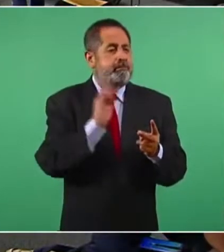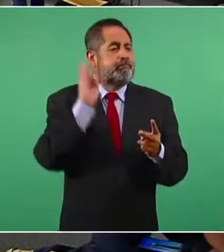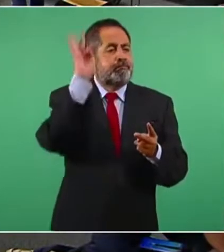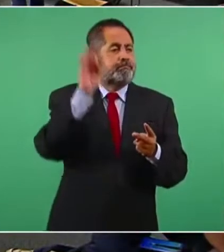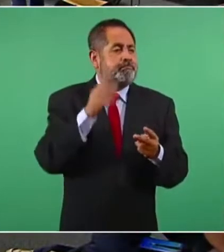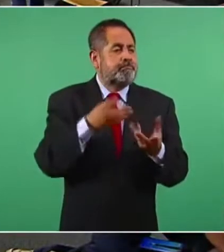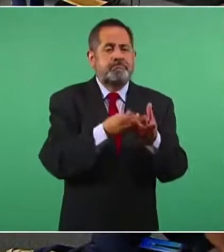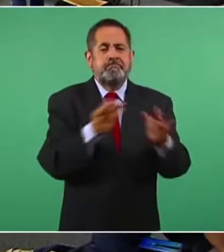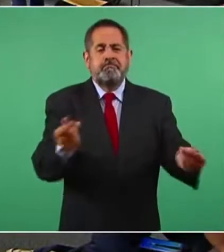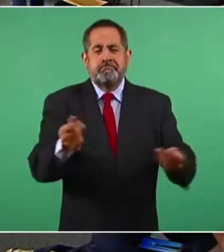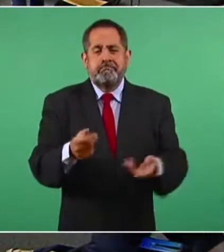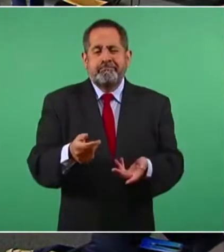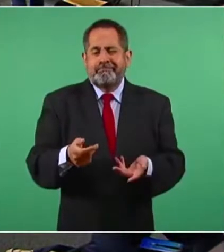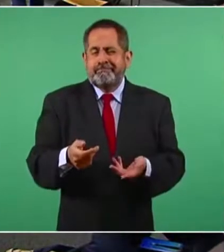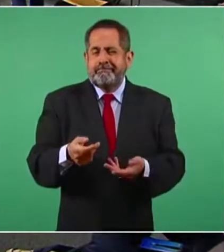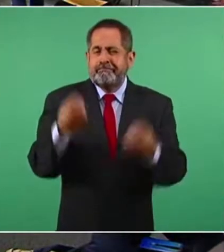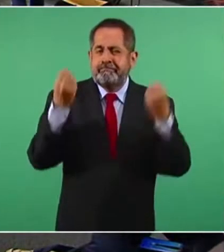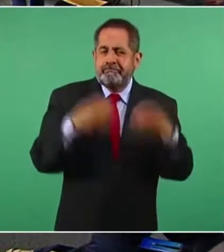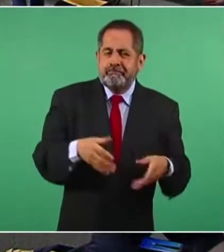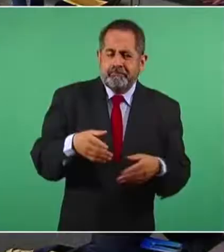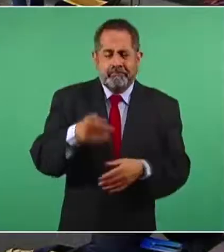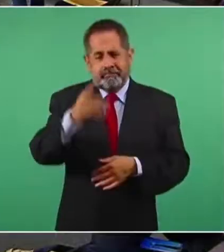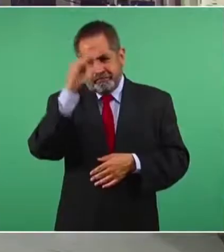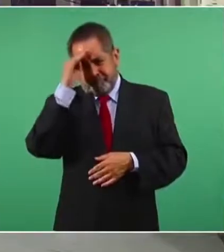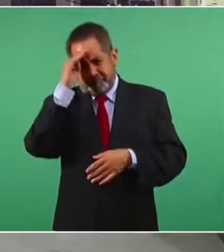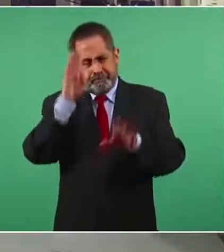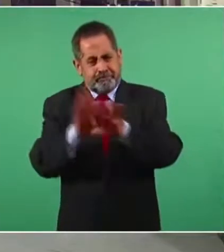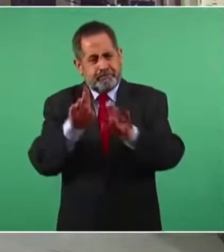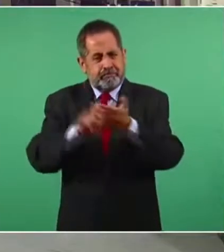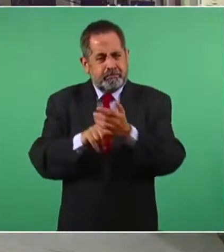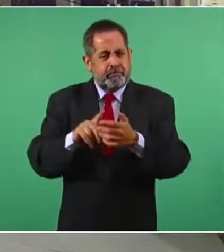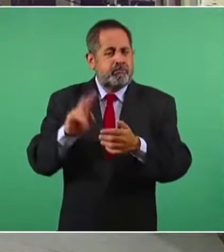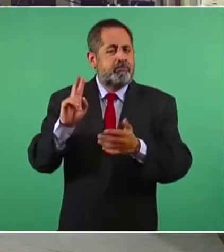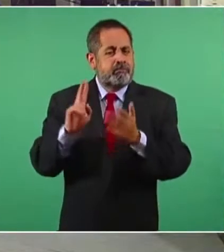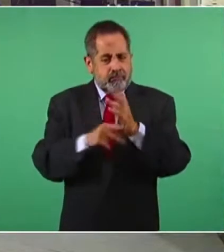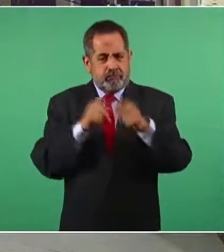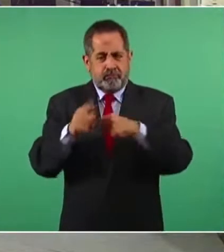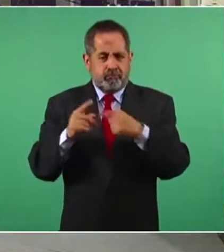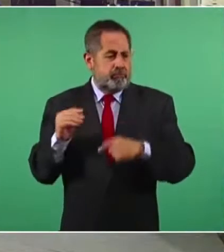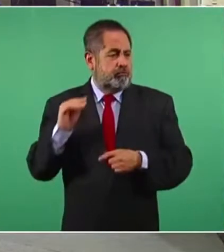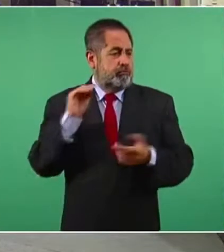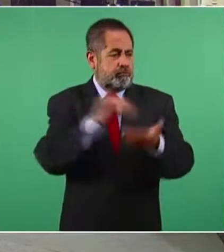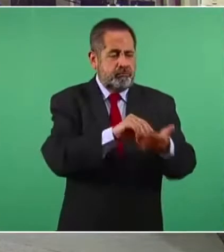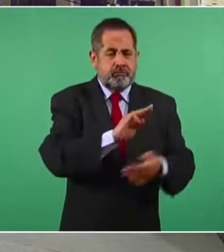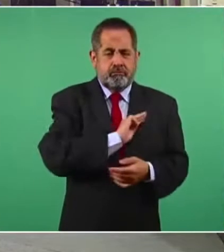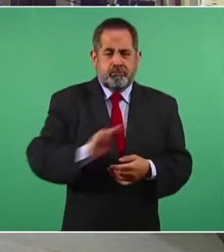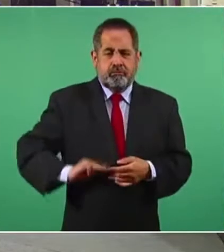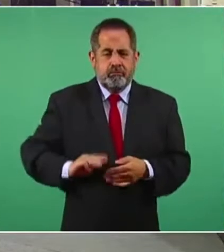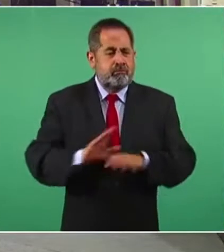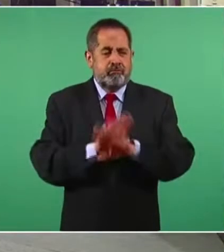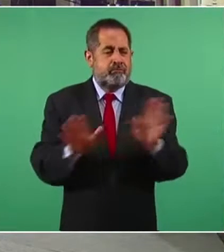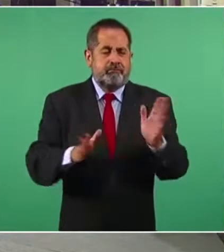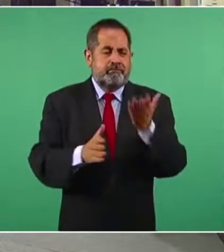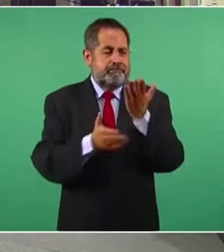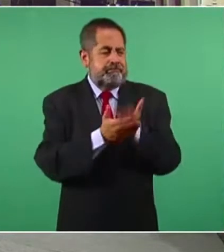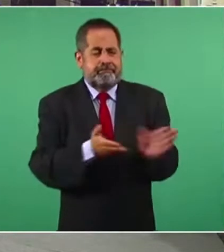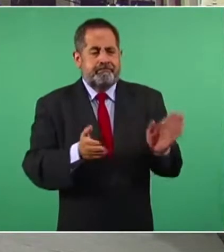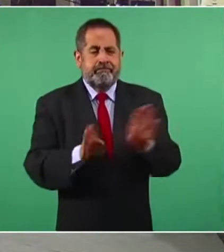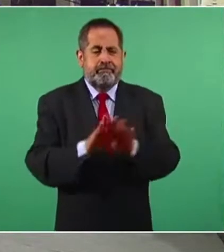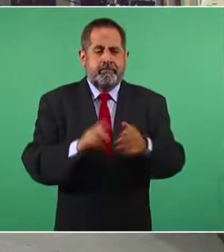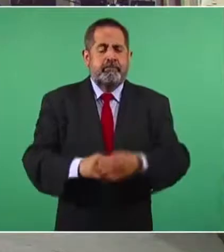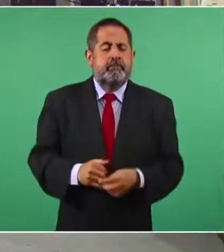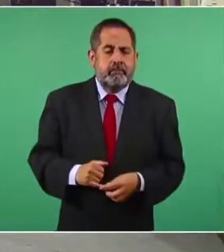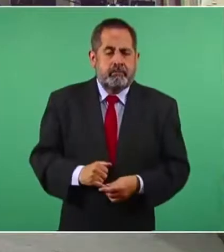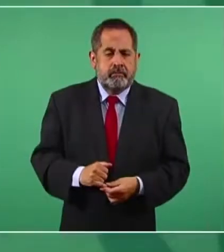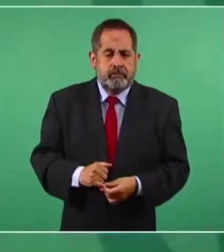pueblos fantasmas. ¿Consideraría de nuevo el análisis de poder incluir sus municipios o de plano ya están fuera del decreto presidencial? Pues